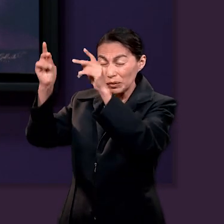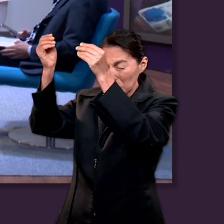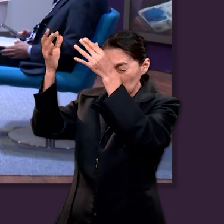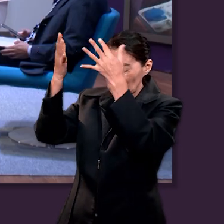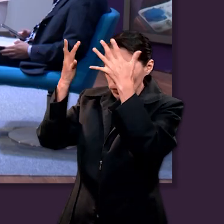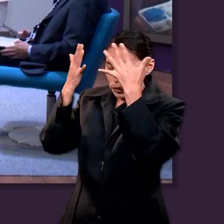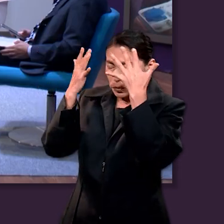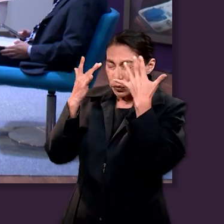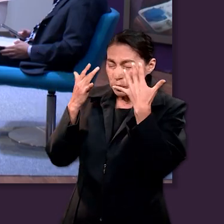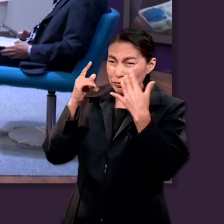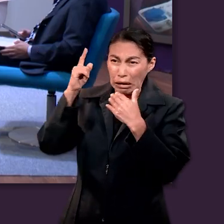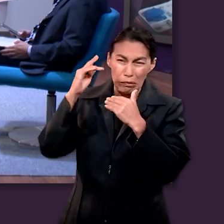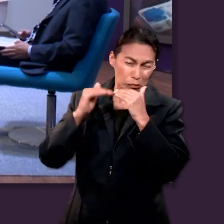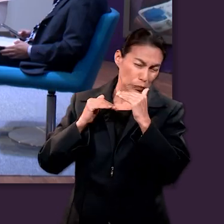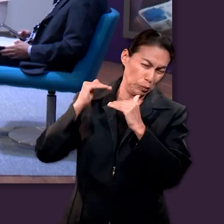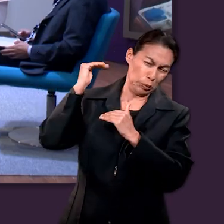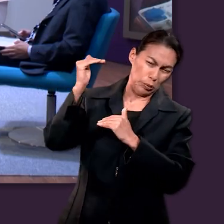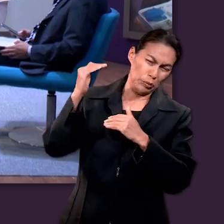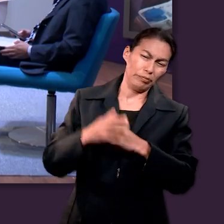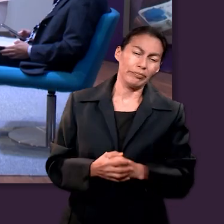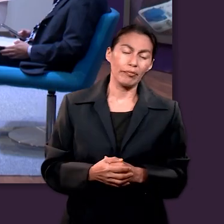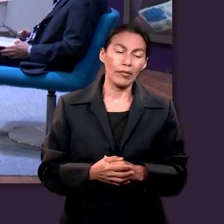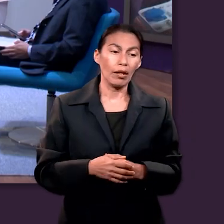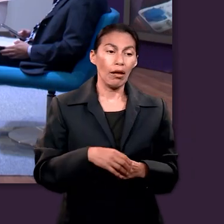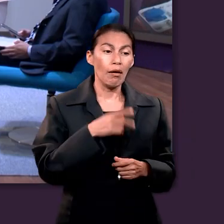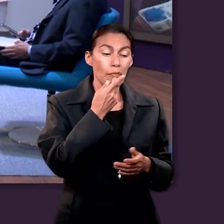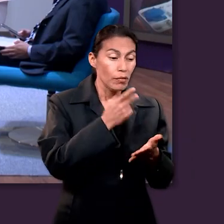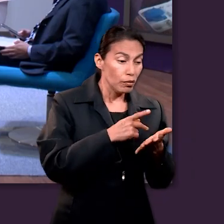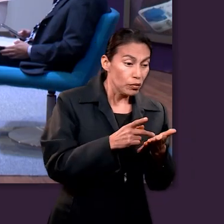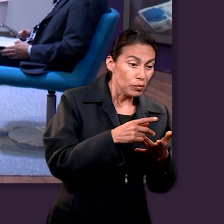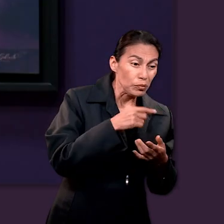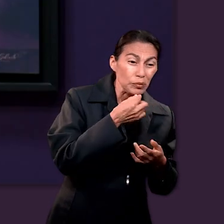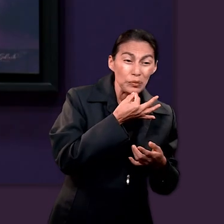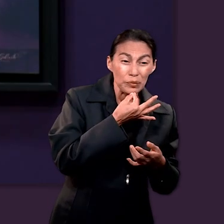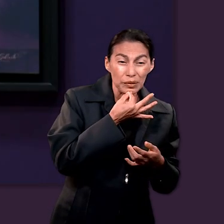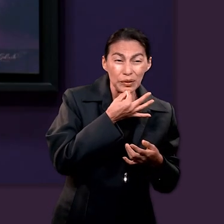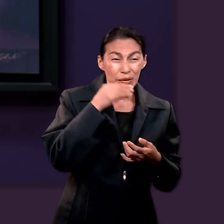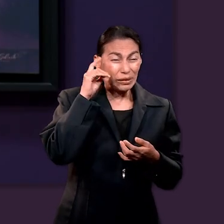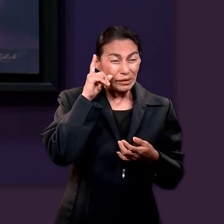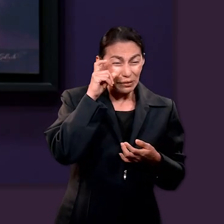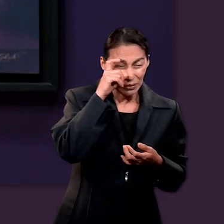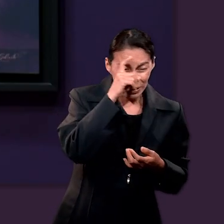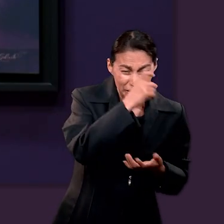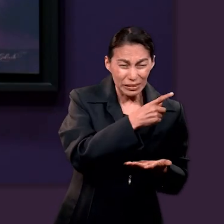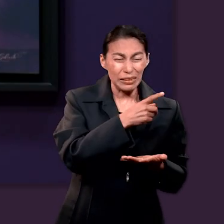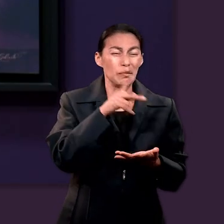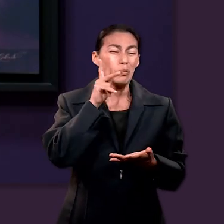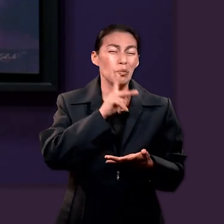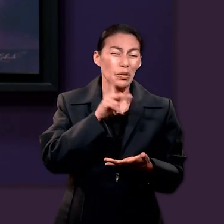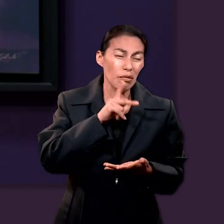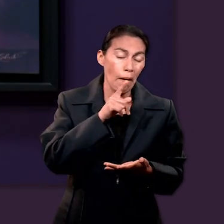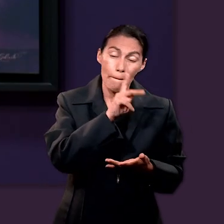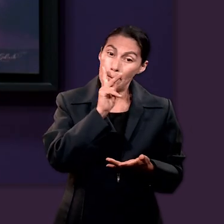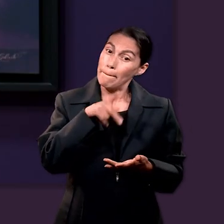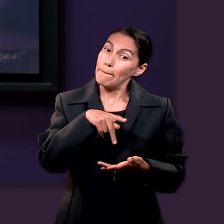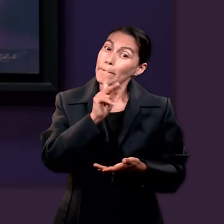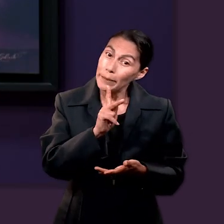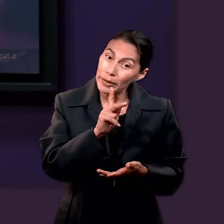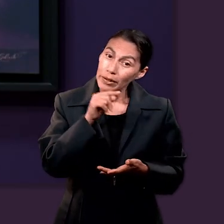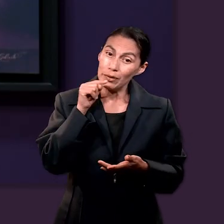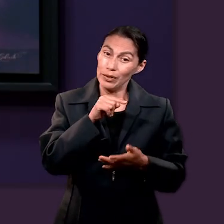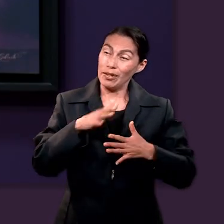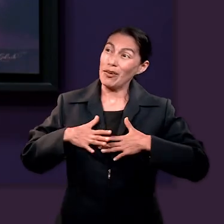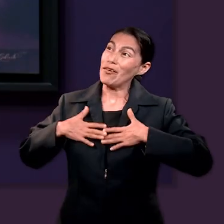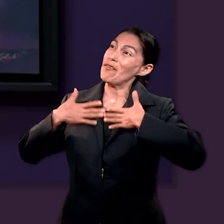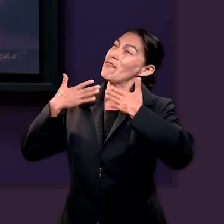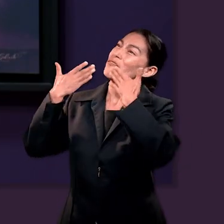entendimiento. Aunque él estuvo en una situación difícil de prueba, él confiaba ciegamente